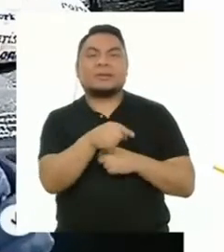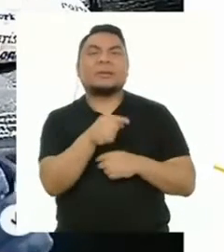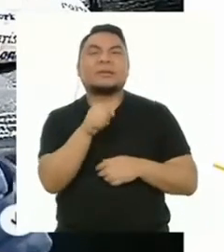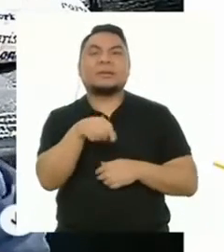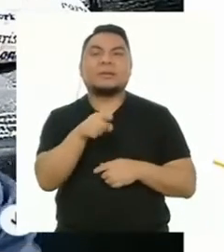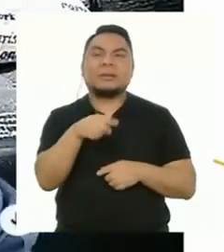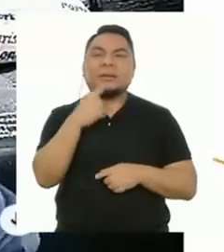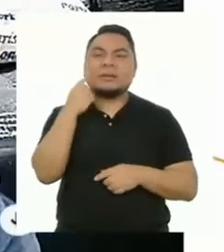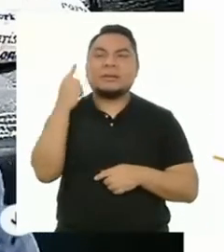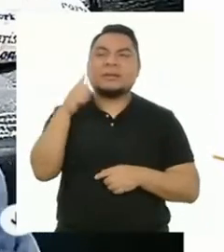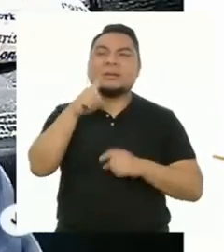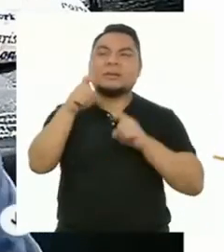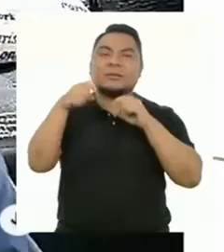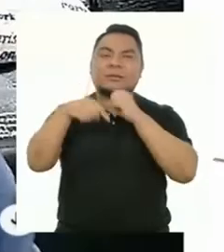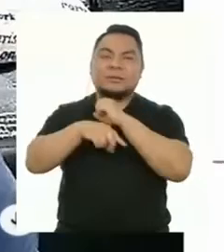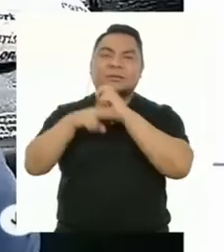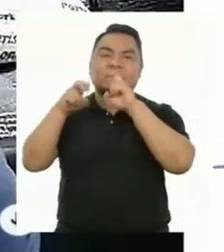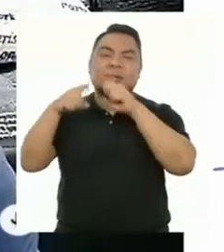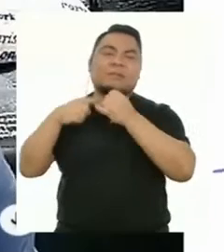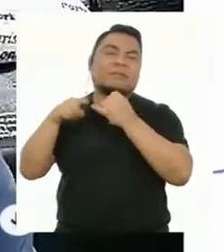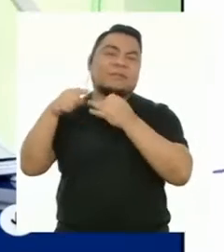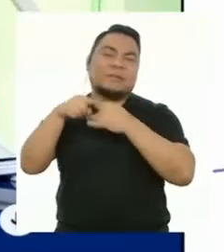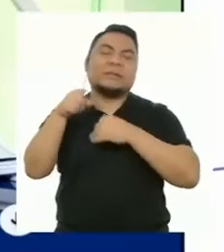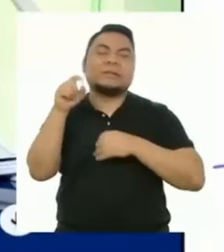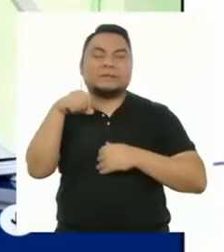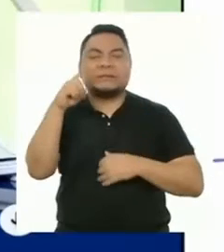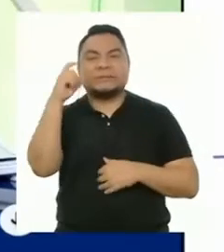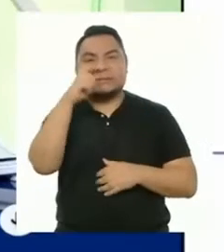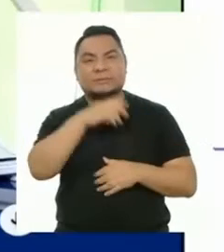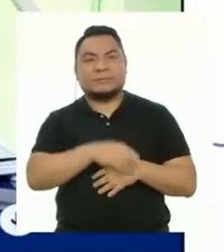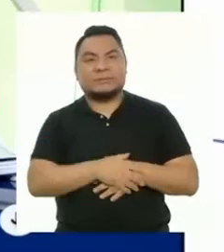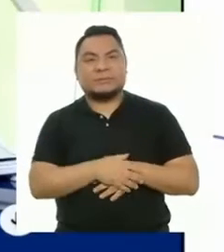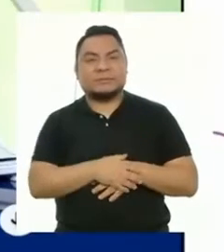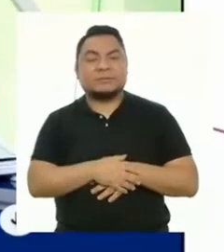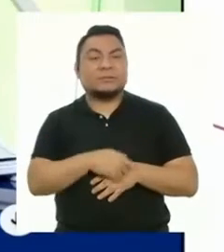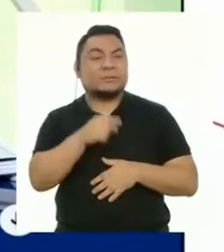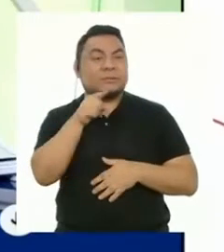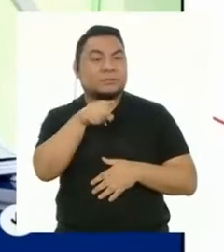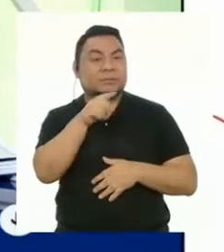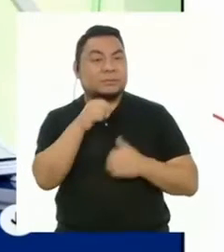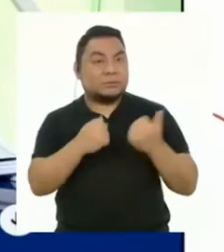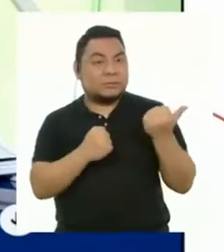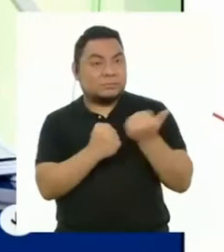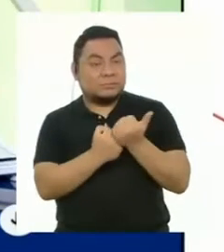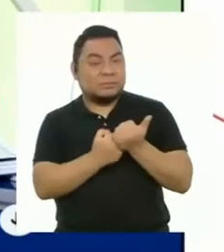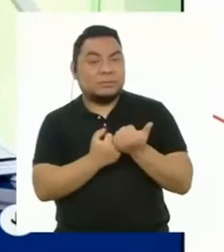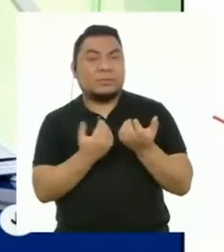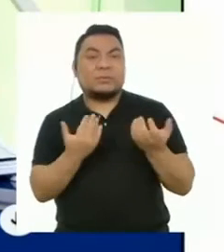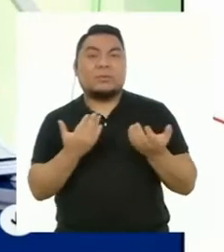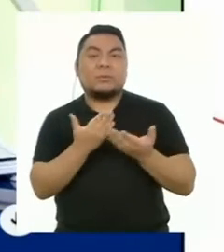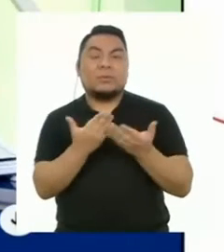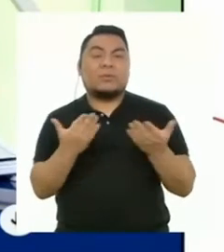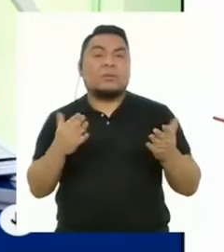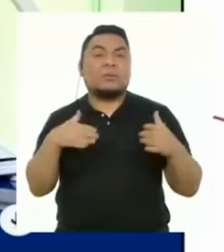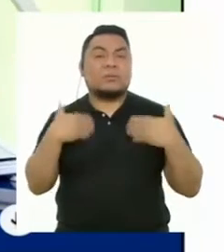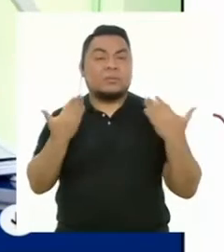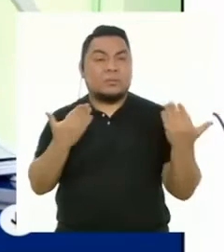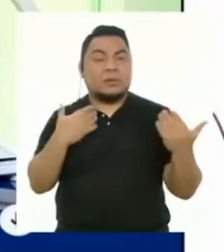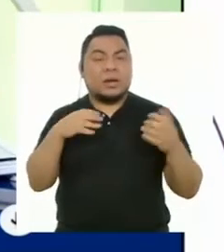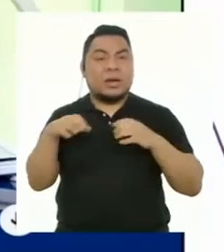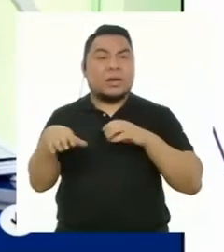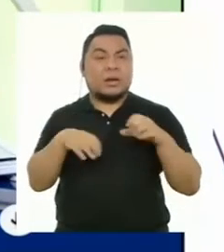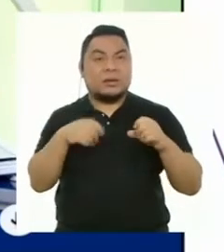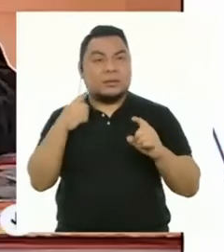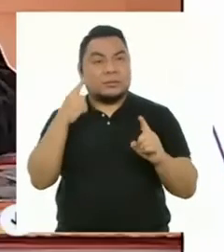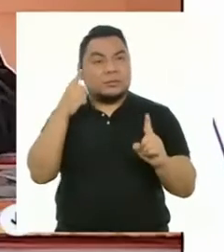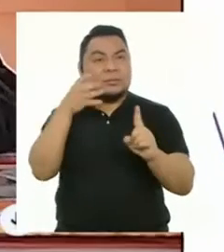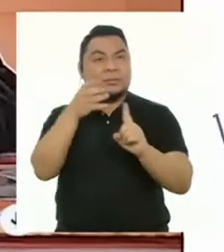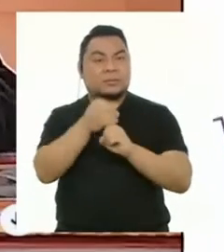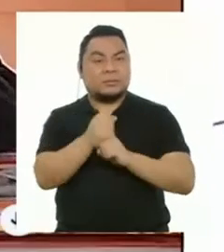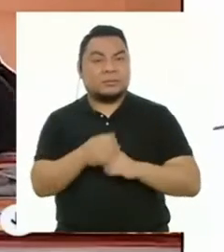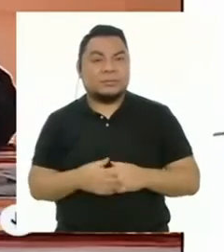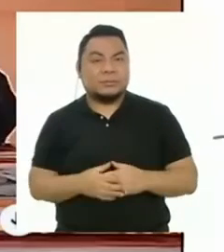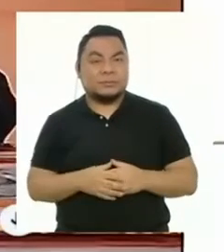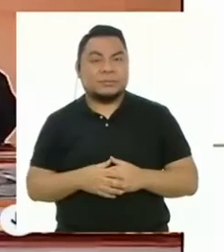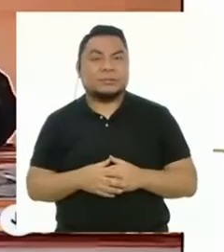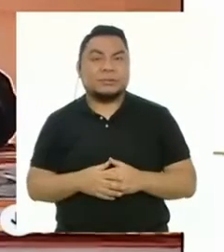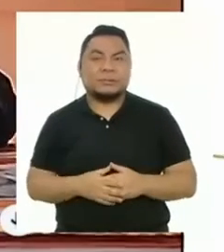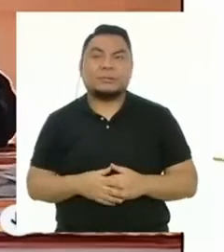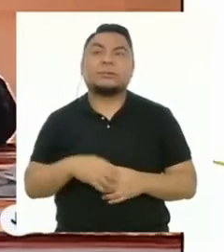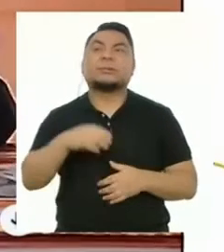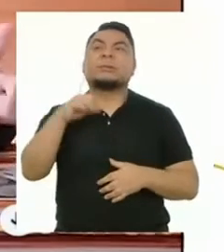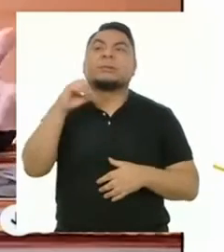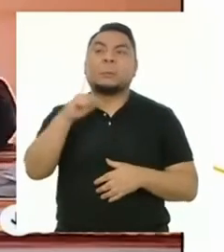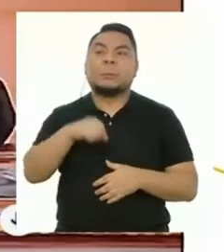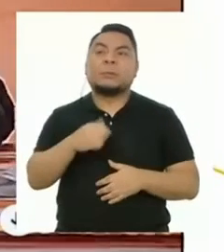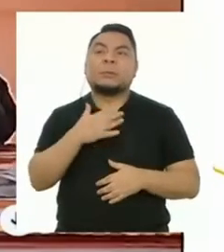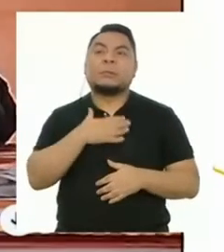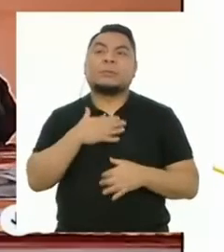materiales, en otras cosas, ¿no? ¿Y han contado con el apoyo o recursos para poder cumplir con los retos? Sí,